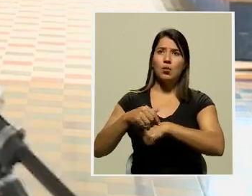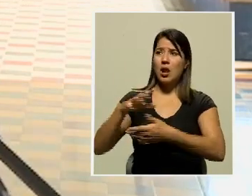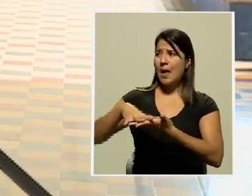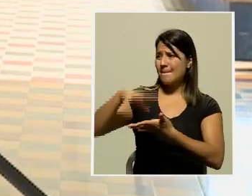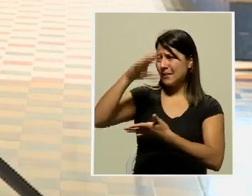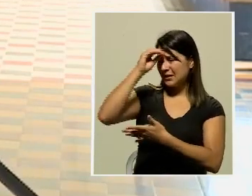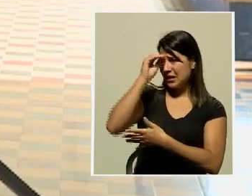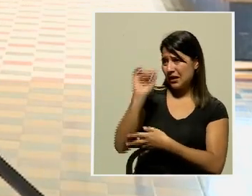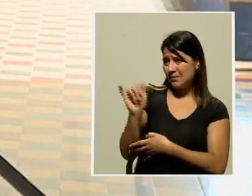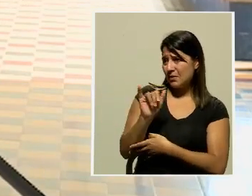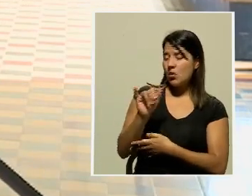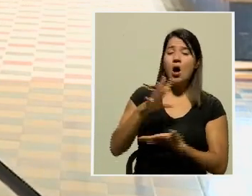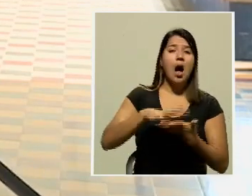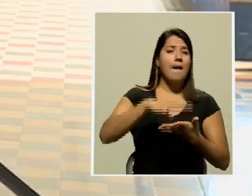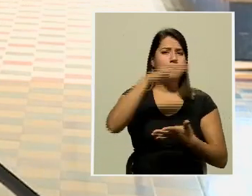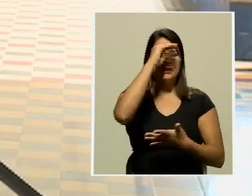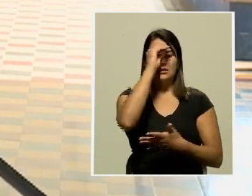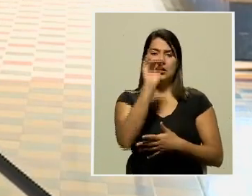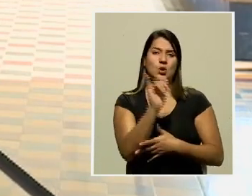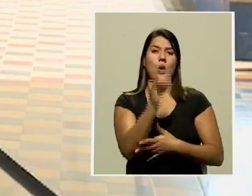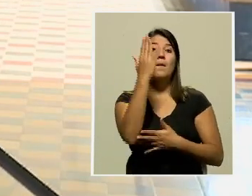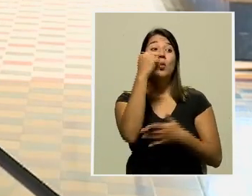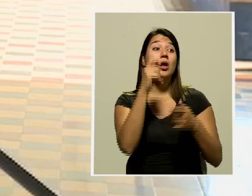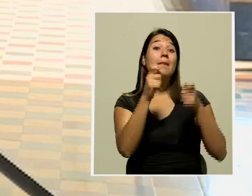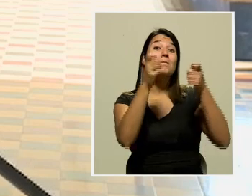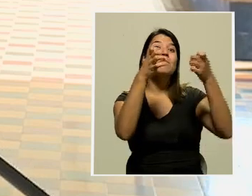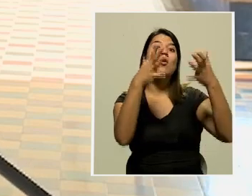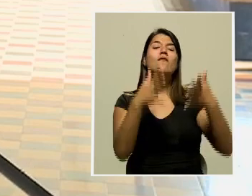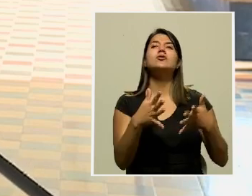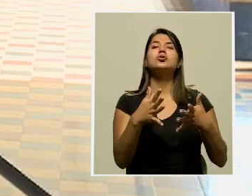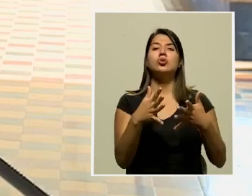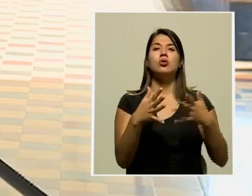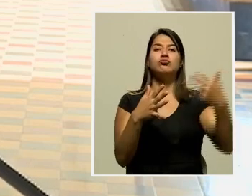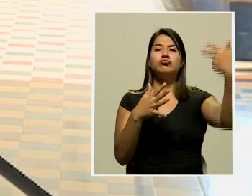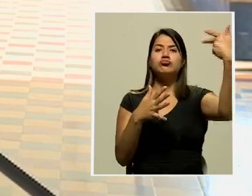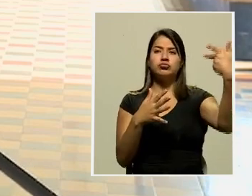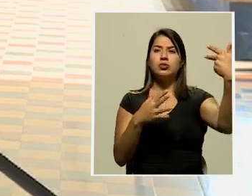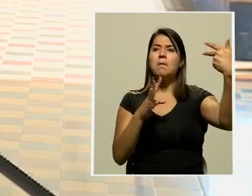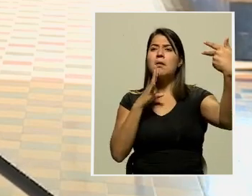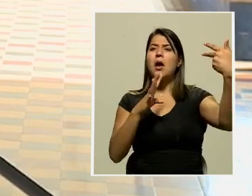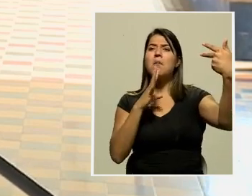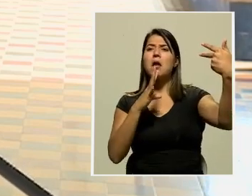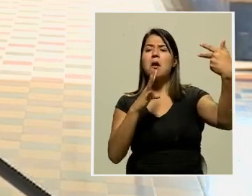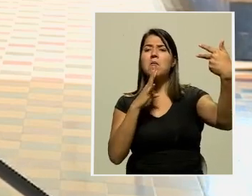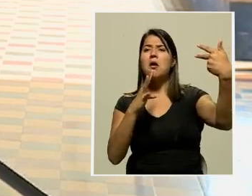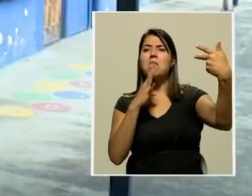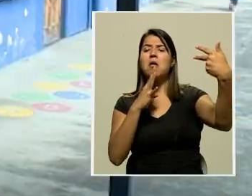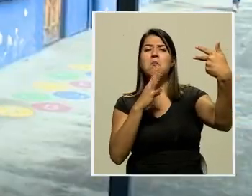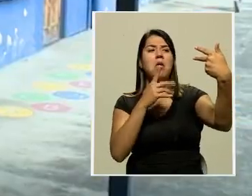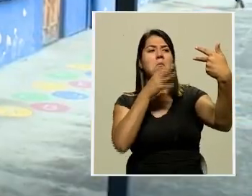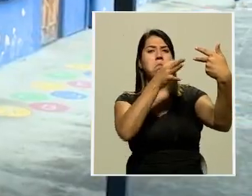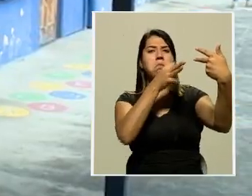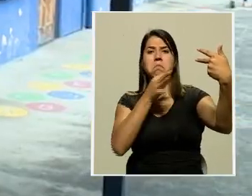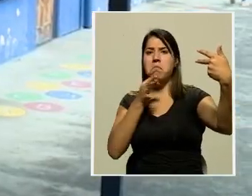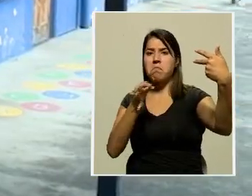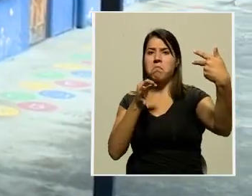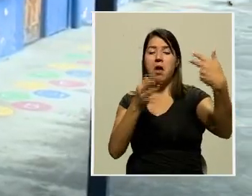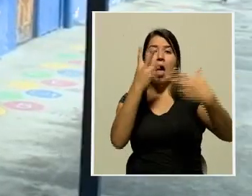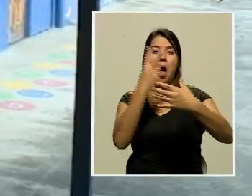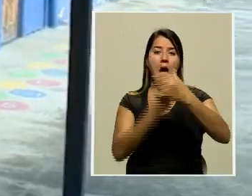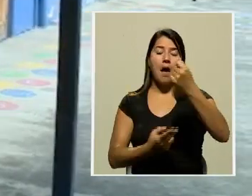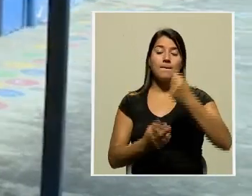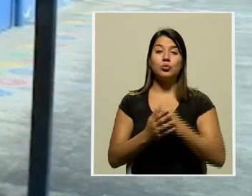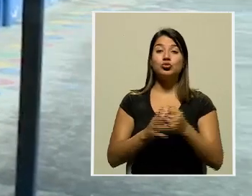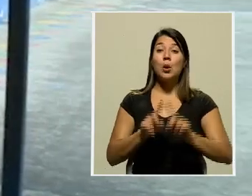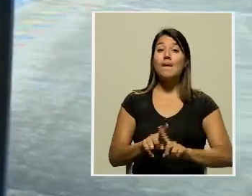El aprendizaje va a ser el mismo porque el docente está transmitiendo lo que está viendo en el momento. Sin embargo, desde